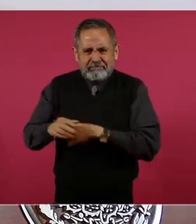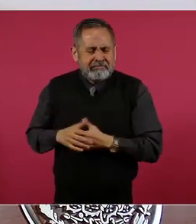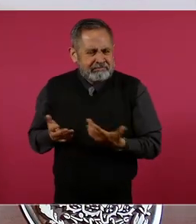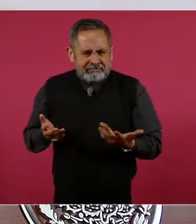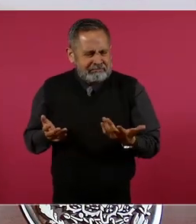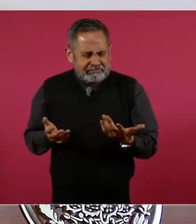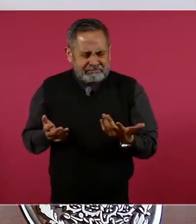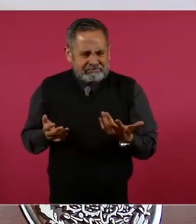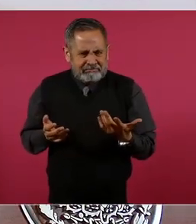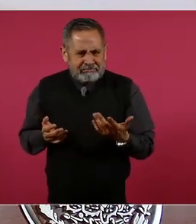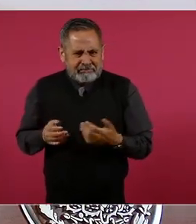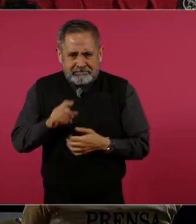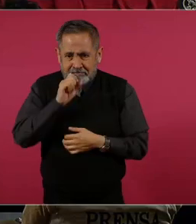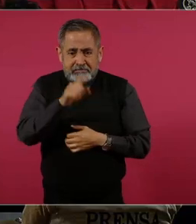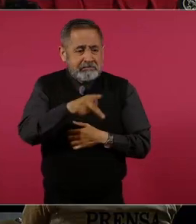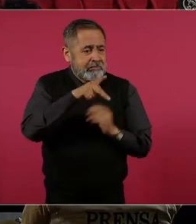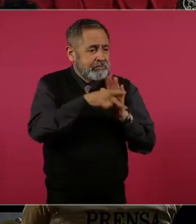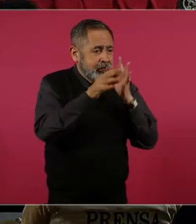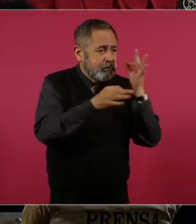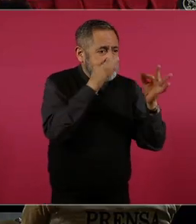gobiernos, los medios.